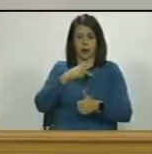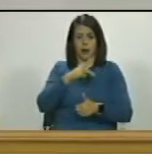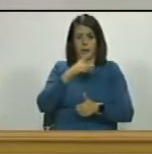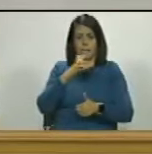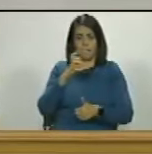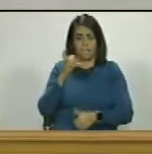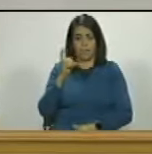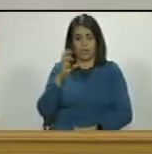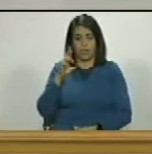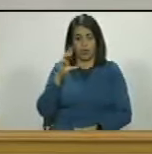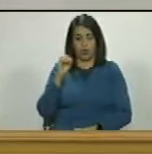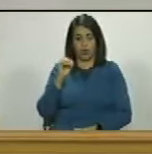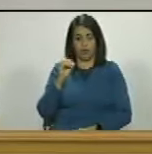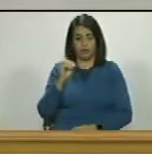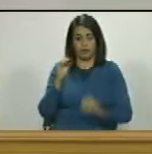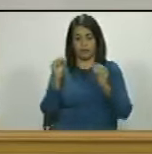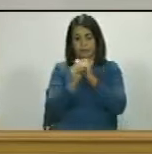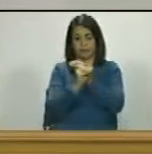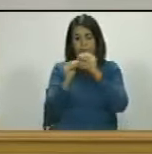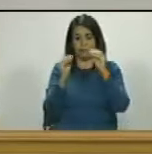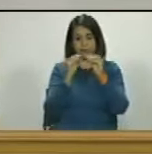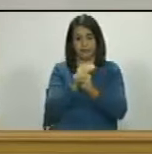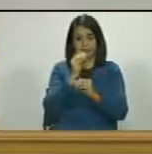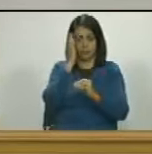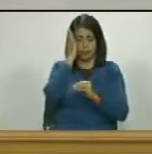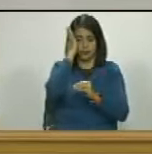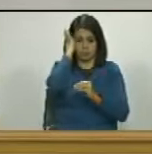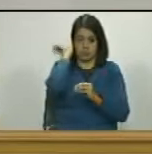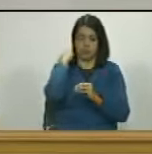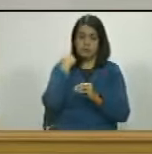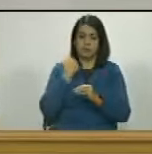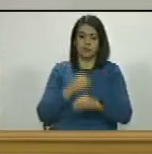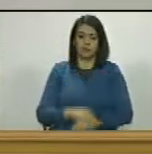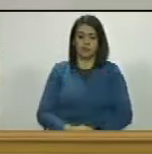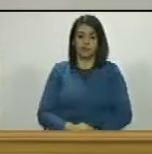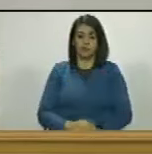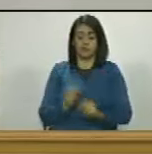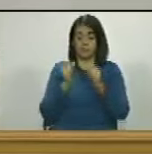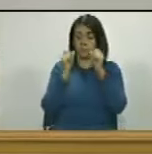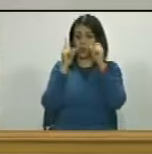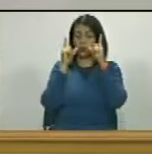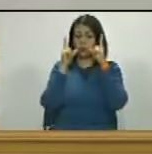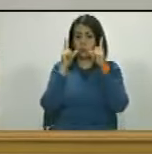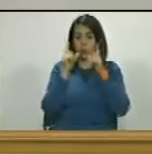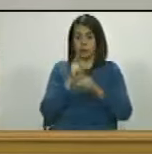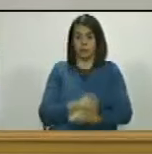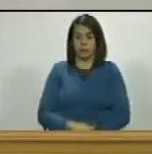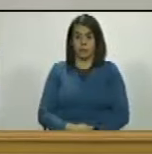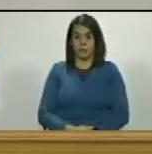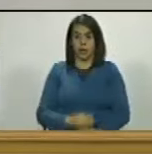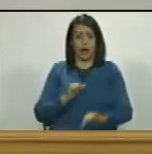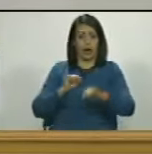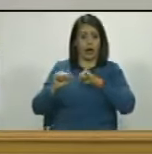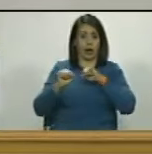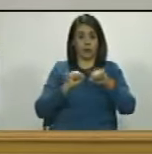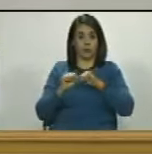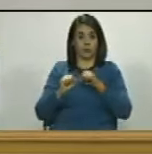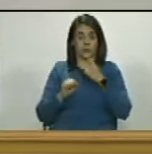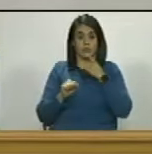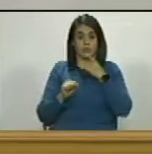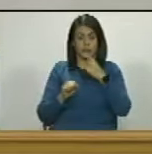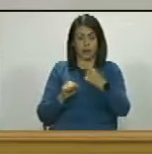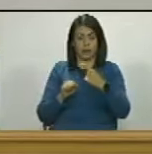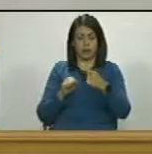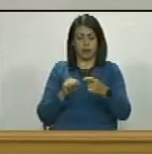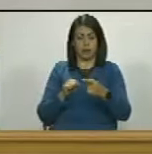Infante contrasta de manera impresionante las acciones que ha dirigido